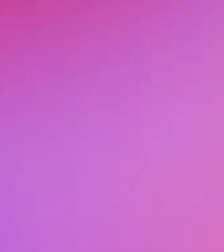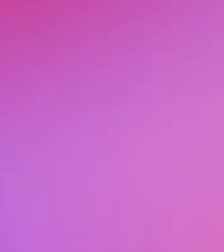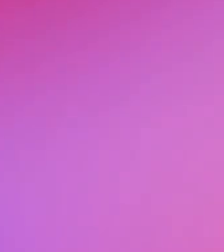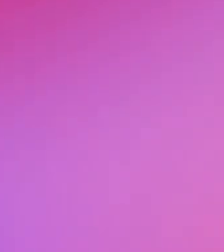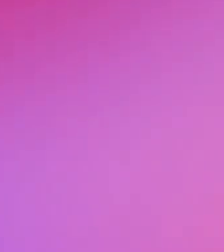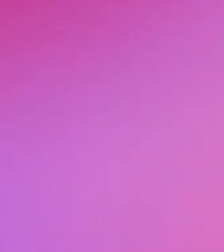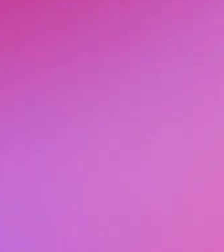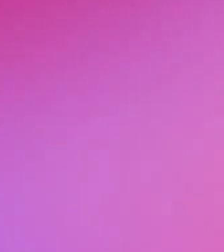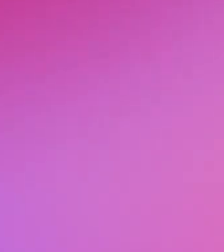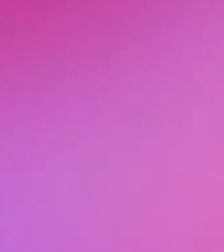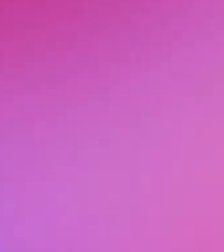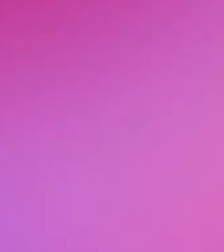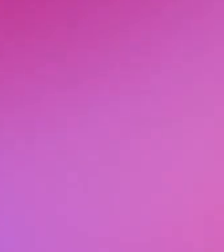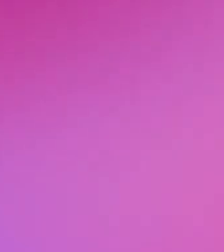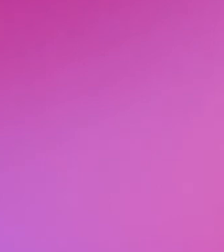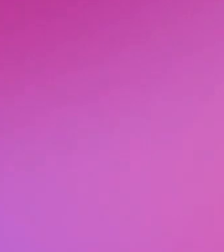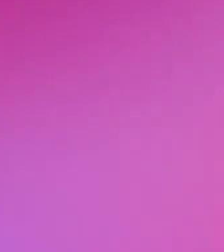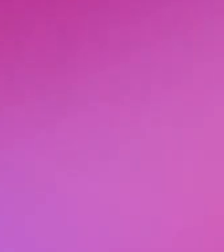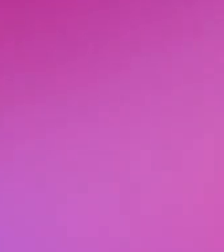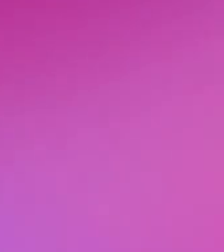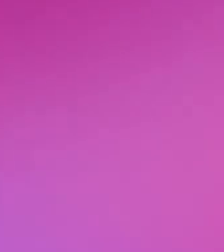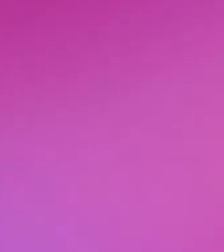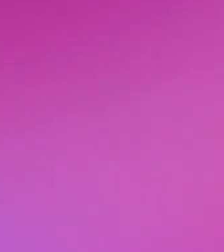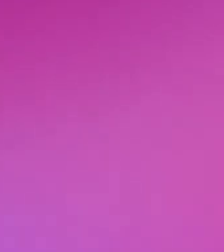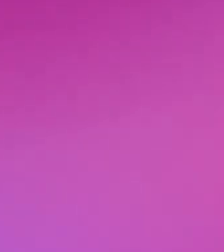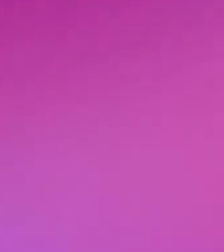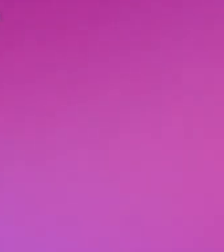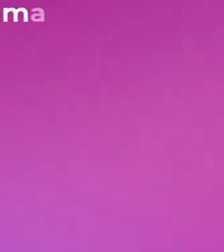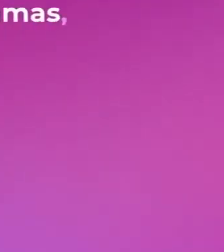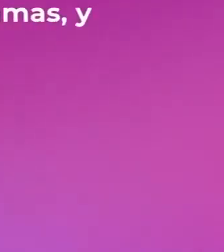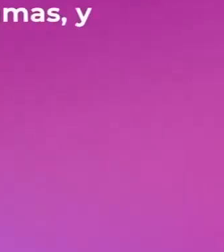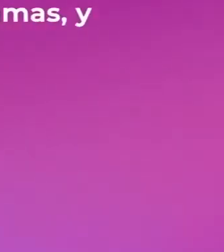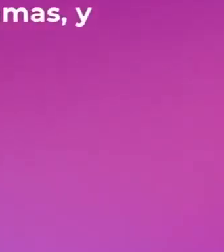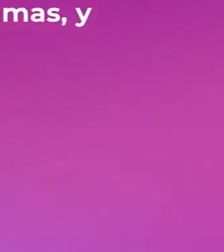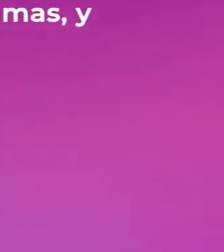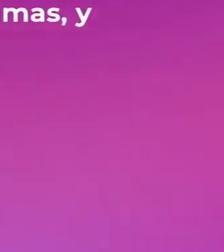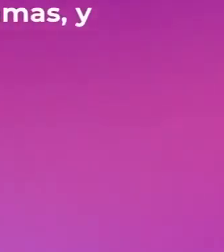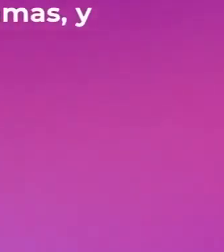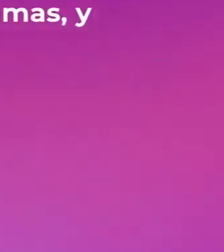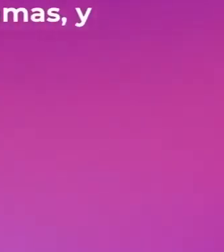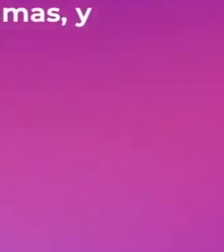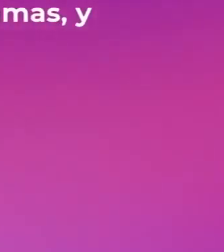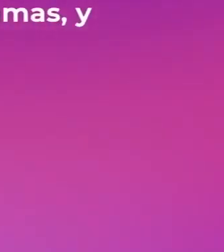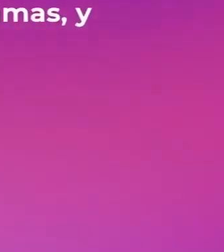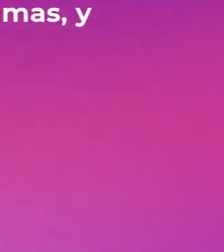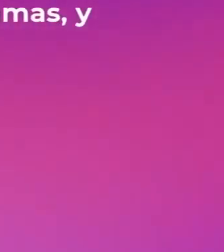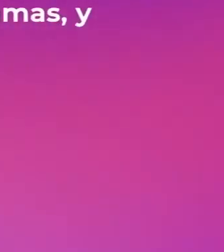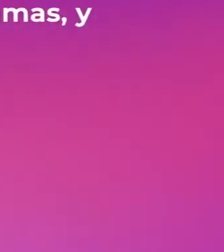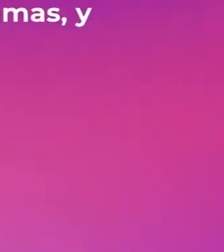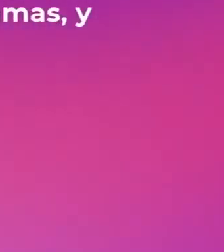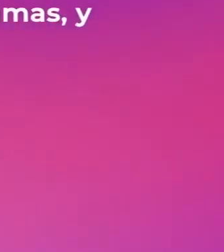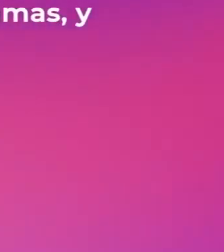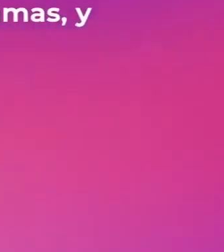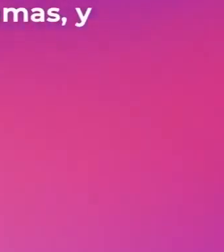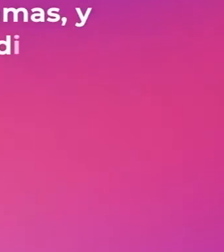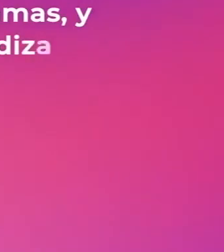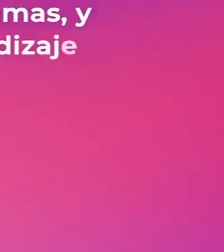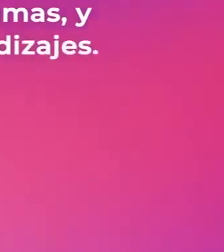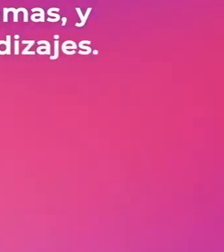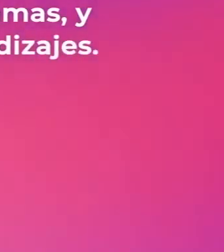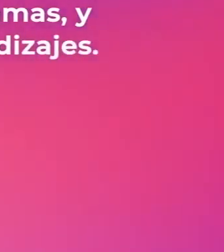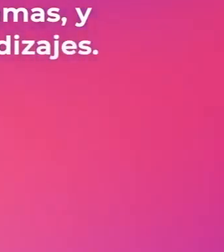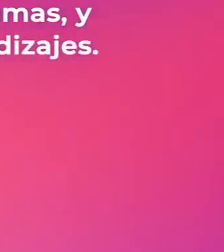.cep.gov.mx, en donde podrás ver nuevamente los videos de los programas y además encontrarás